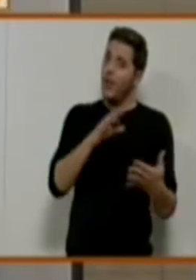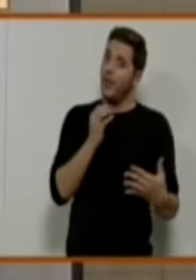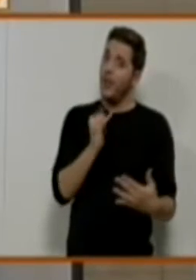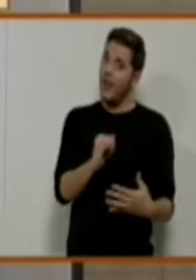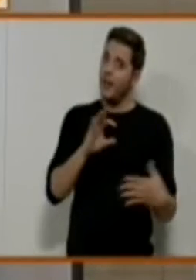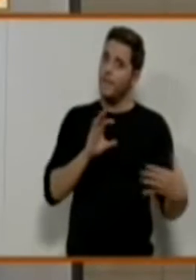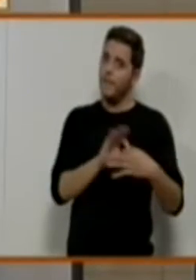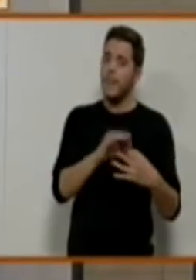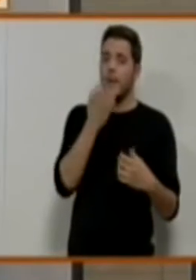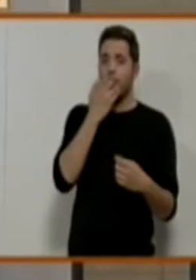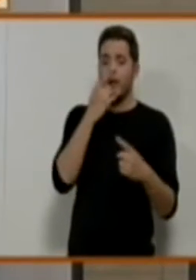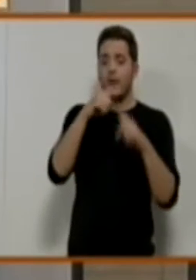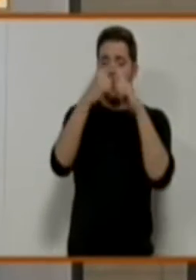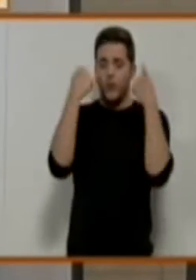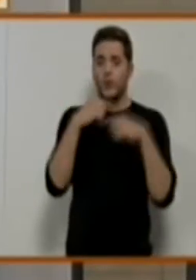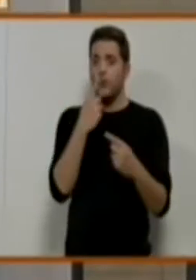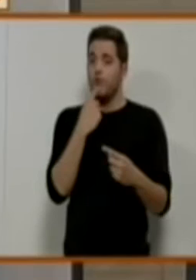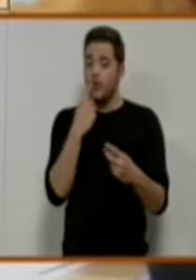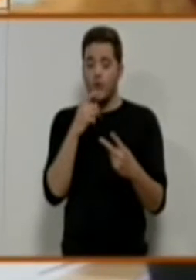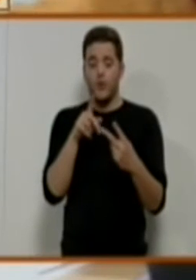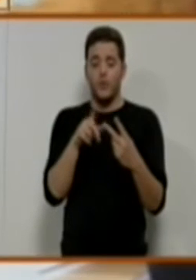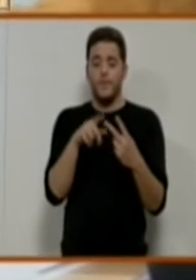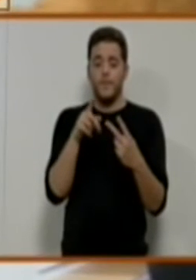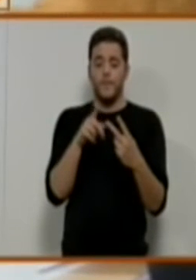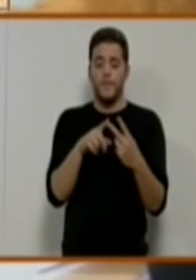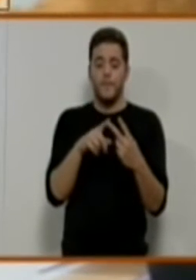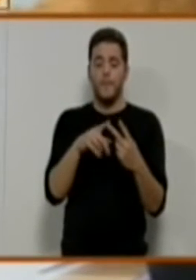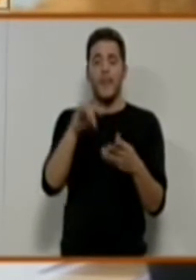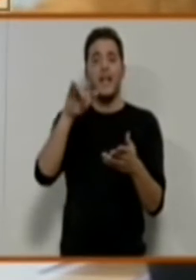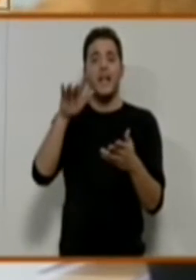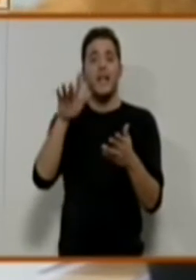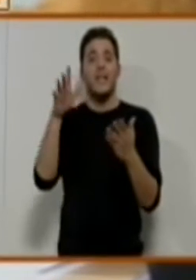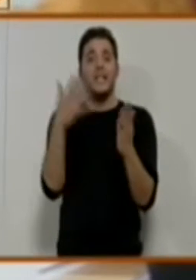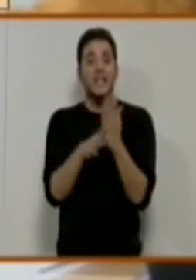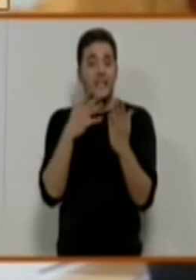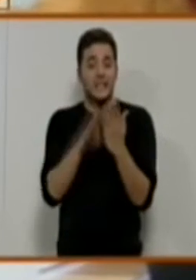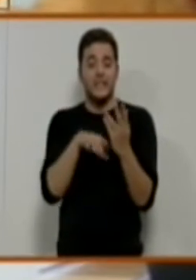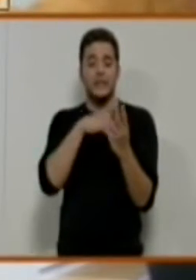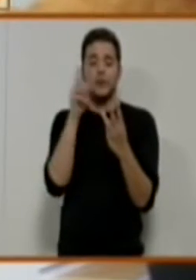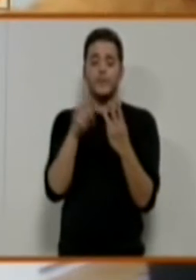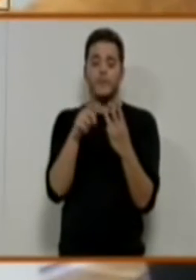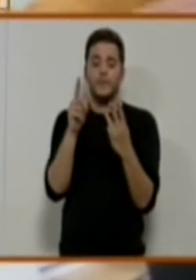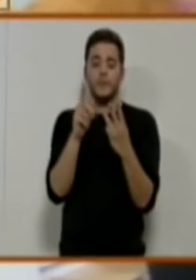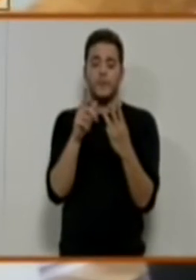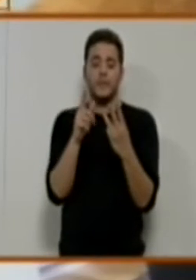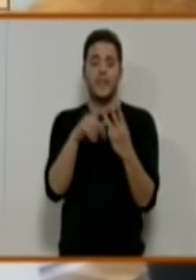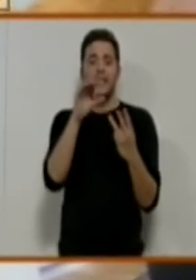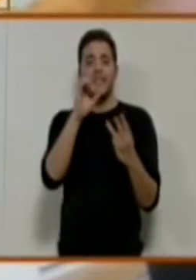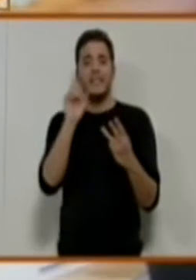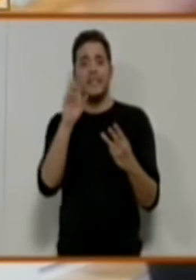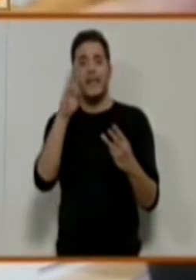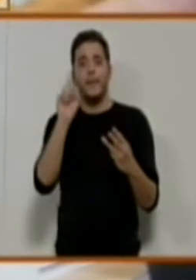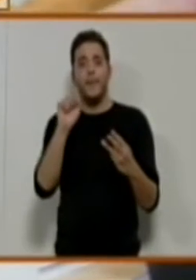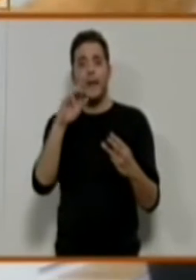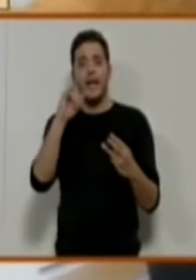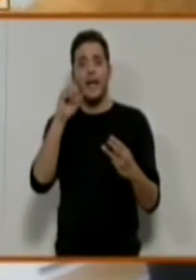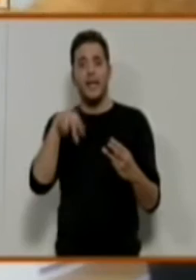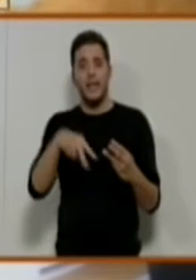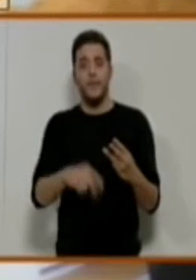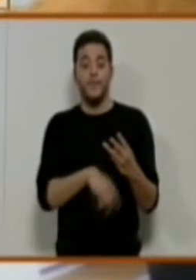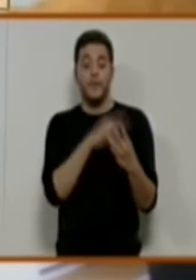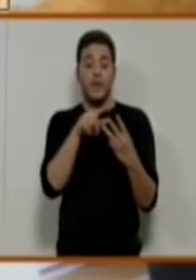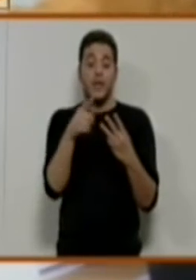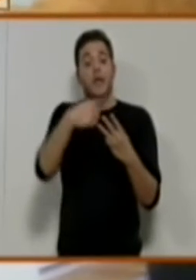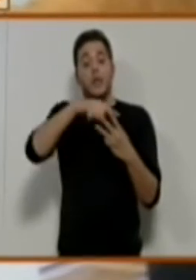Cepaín, Cruz Roja y Fundación Secretariado Gitano. A partir de aquí vamos a ir avanzando a ver qué